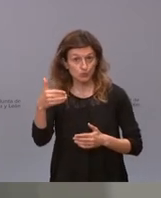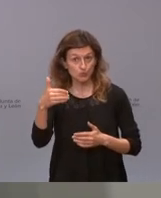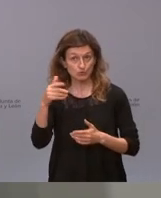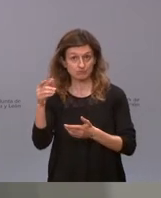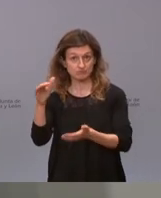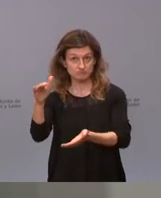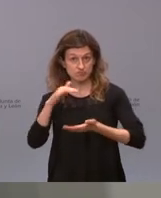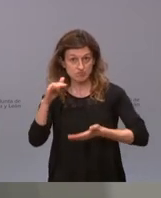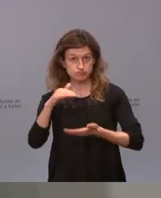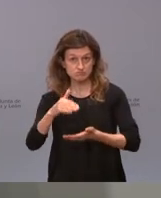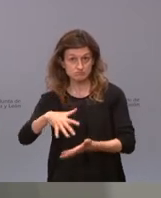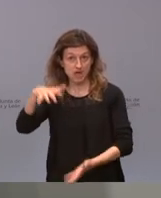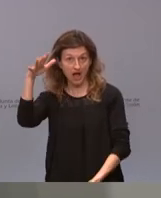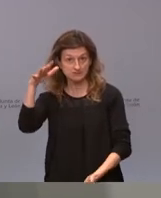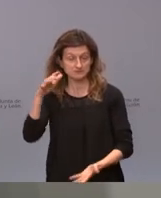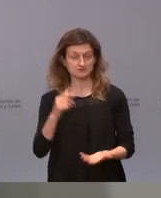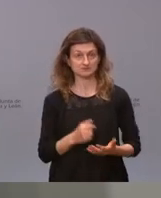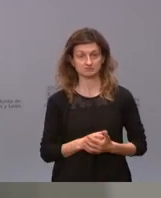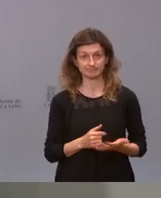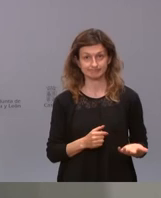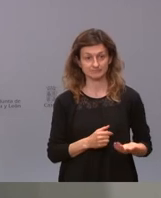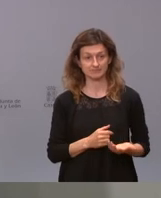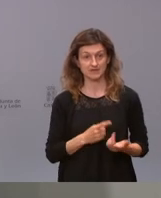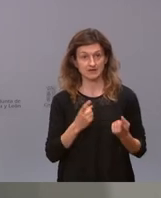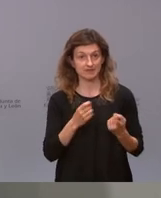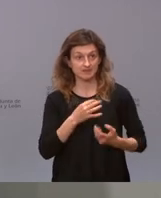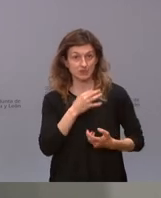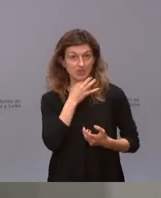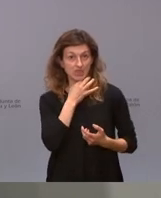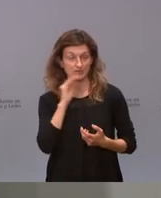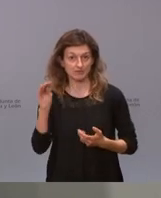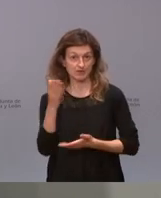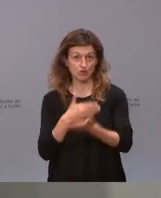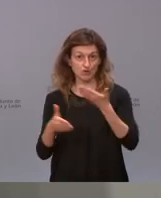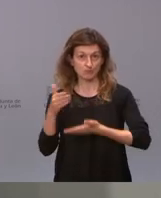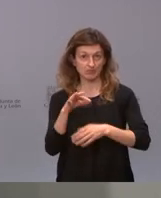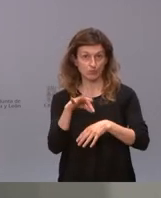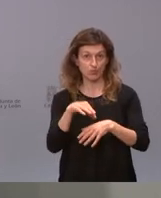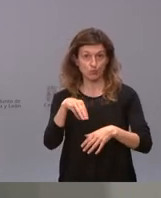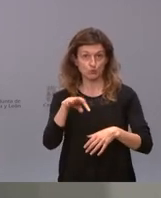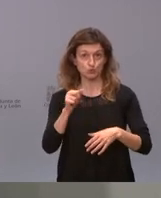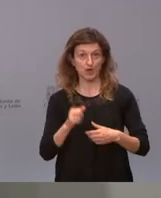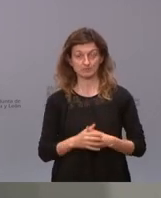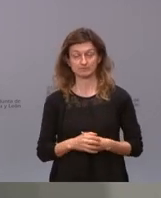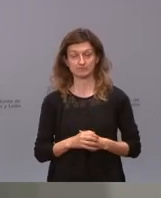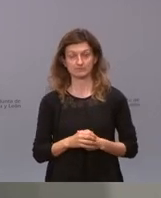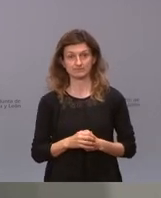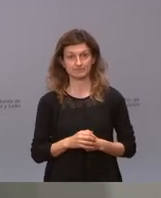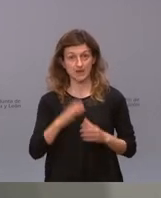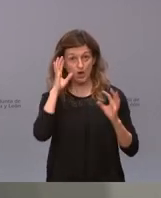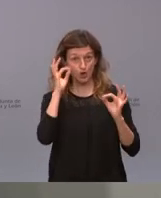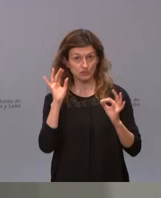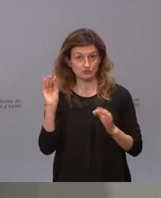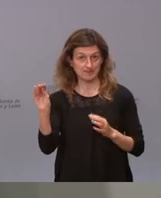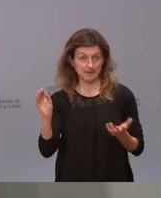sobrepase nuestras capacidades y necesitemos la ayuda o la colaboración de las mutuas naturalmente que vamos a contar con